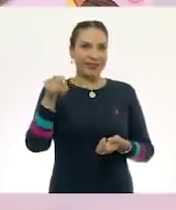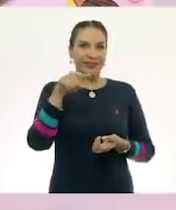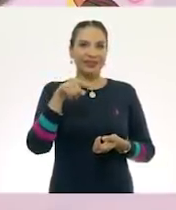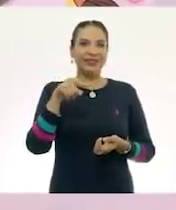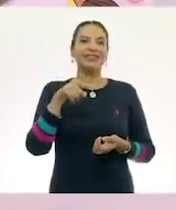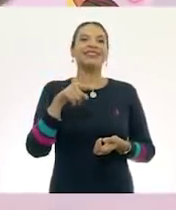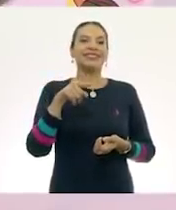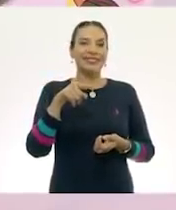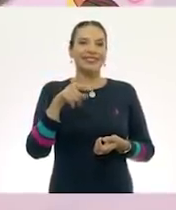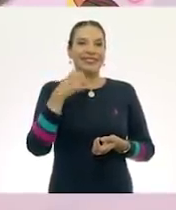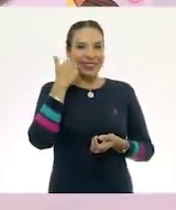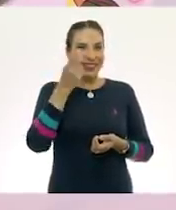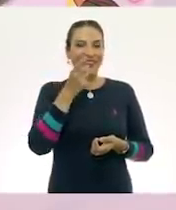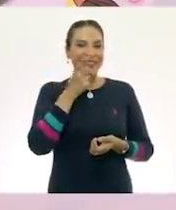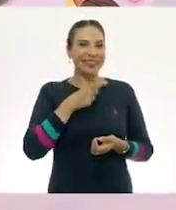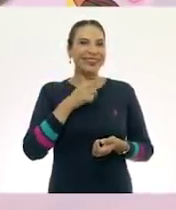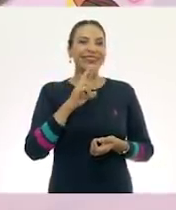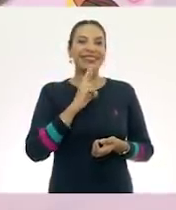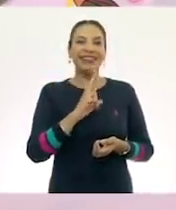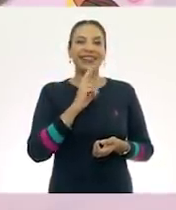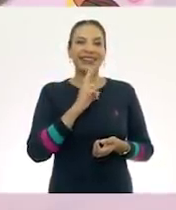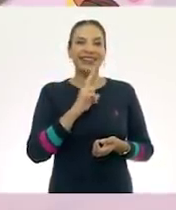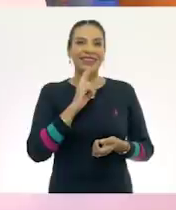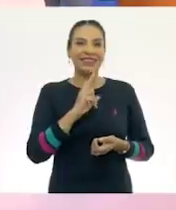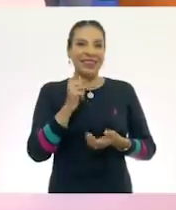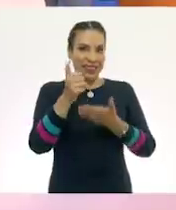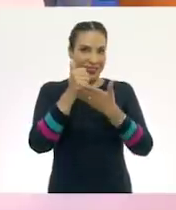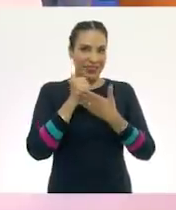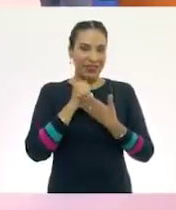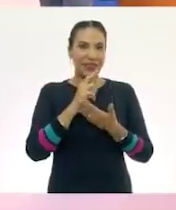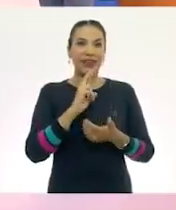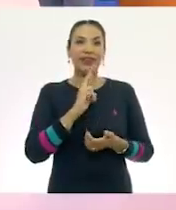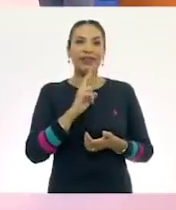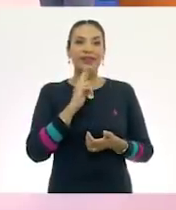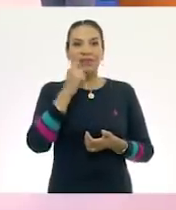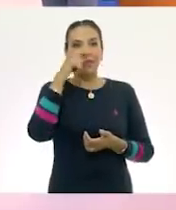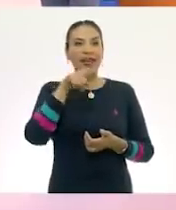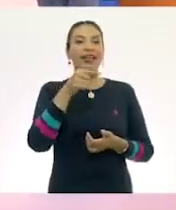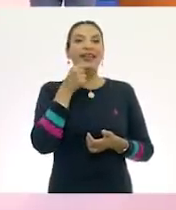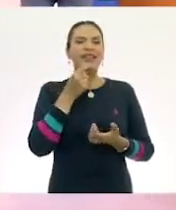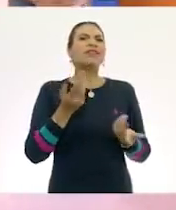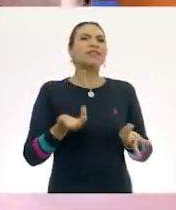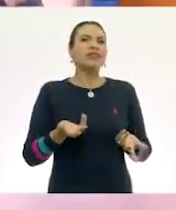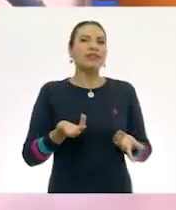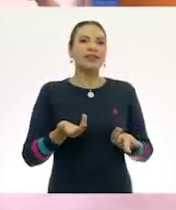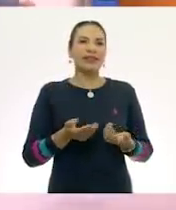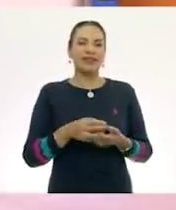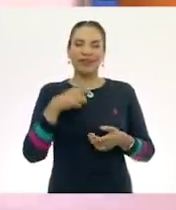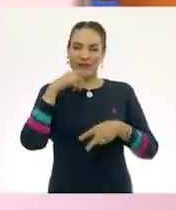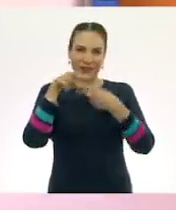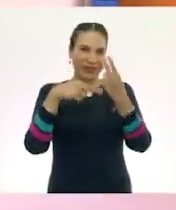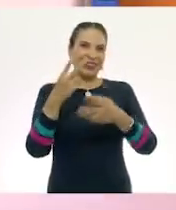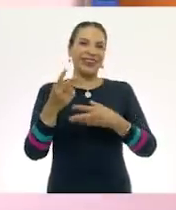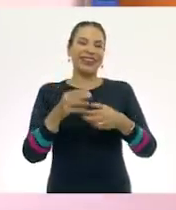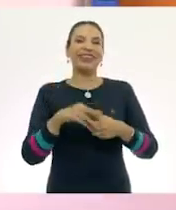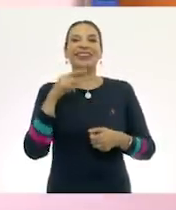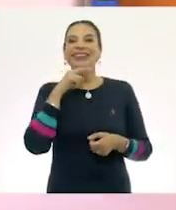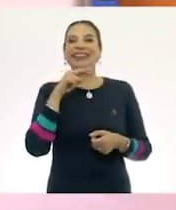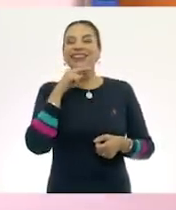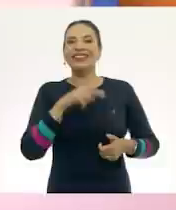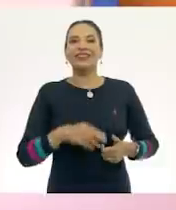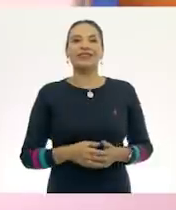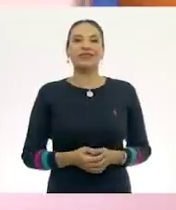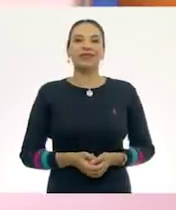¿Sí? ¿Nos quieres compartir tu respuesta? ¿Me ayudas trayendo la respuesta de la niña? ¡Claro que sí! ¡Voy volando! ¡Claro!